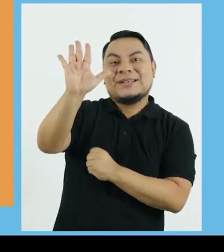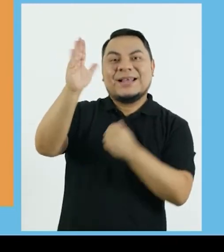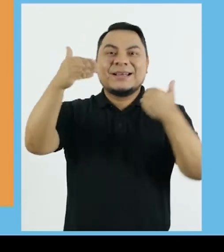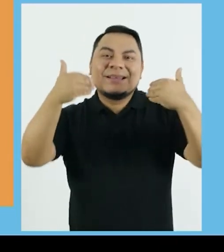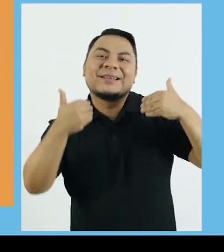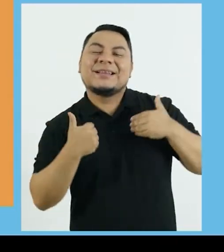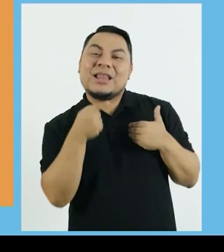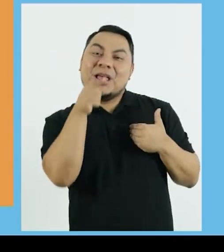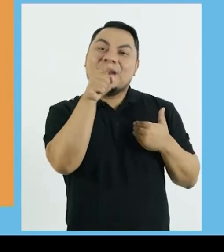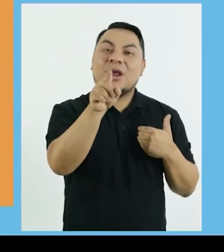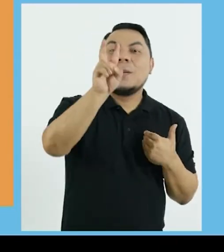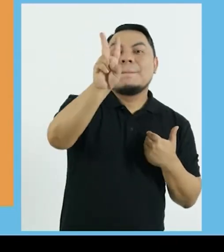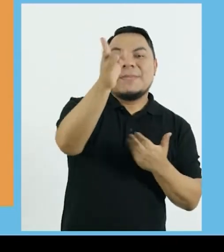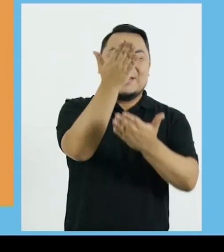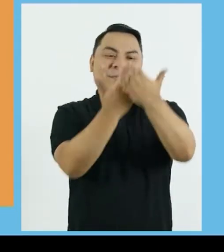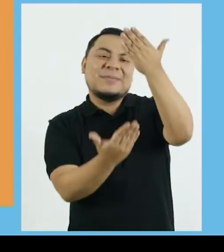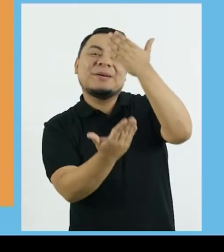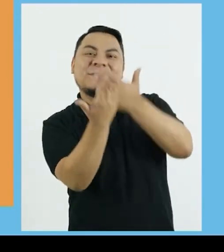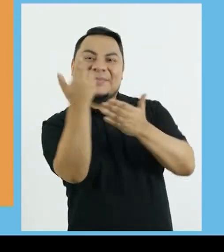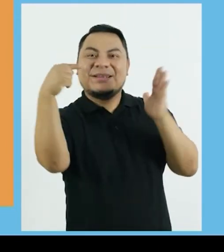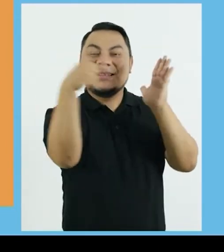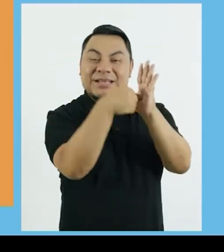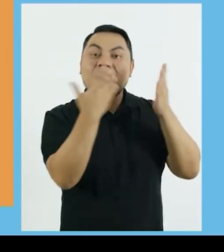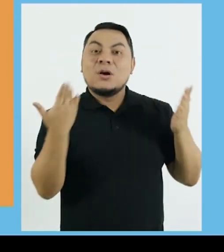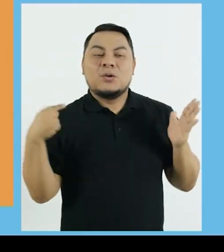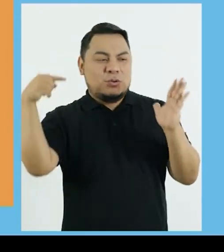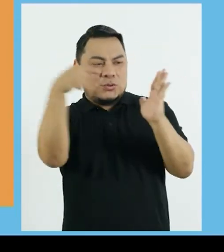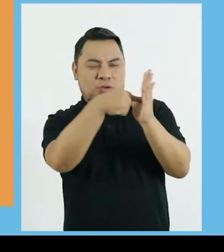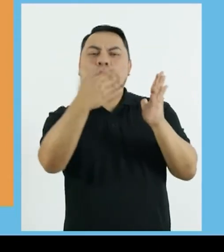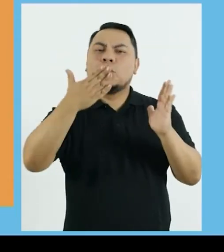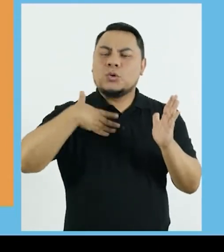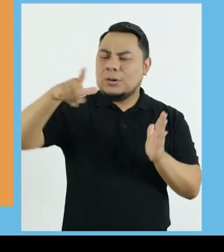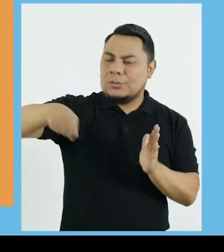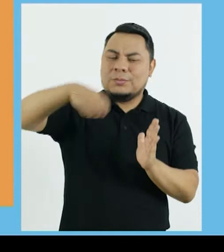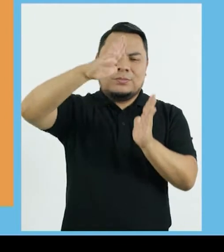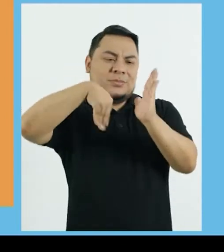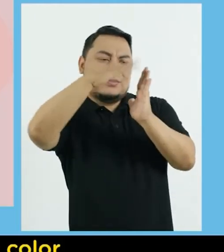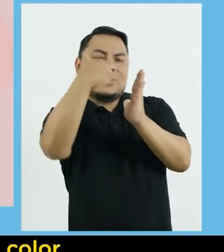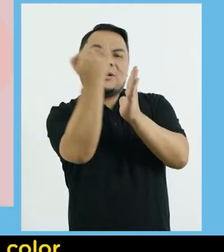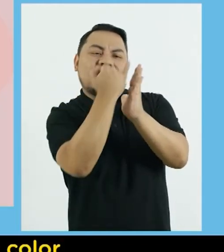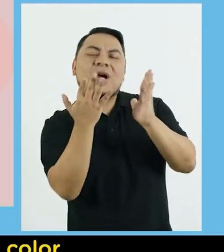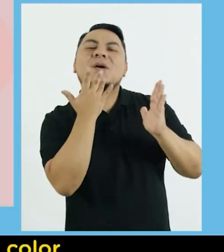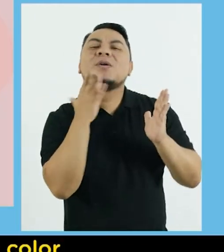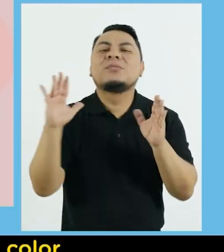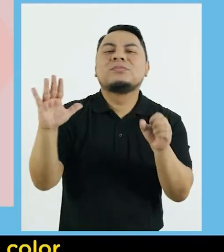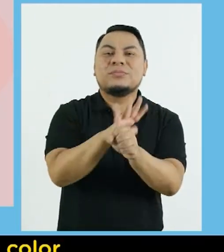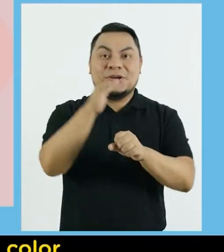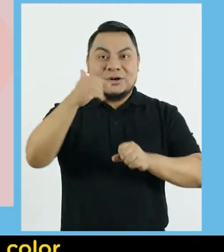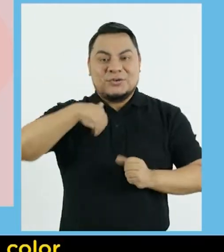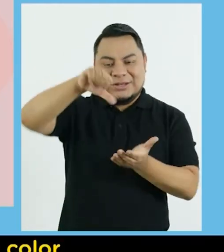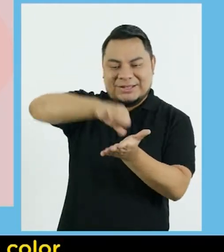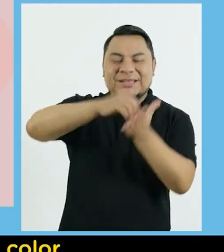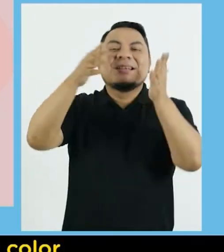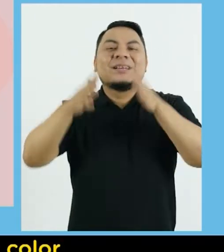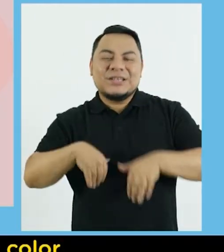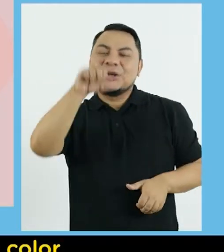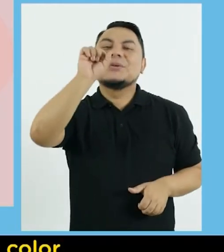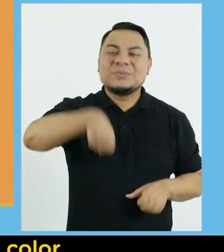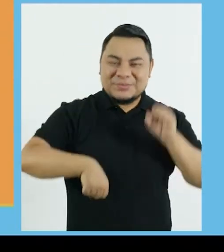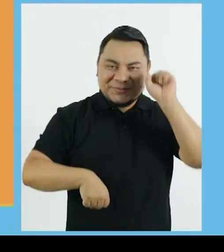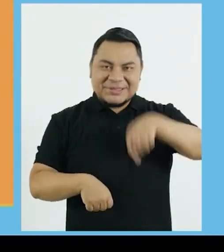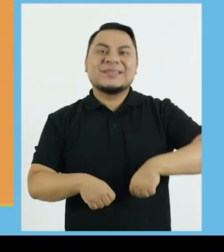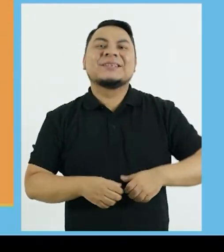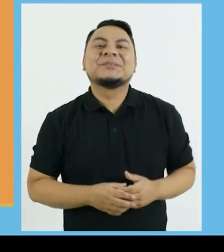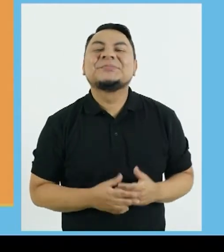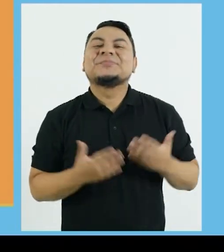Siempre juntos Tienen mis dos manos Con ellas pinto cosas siempre llenas de